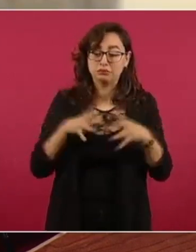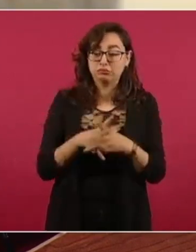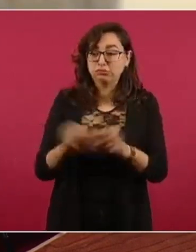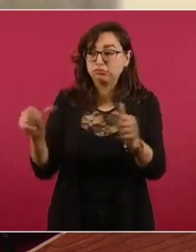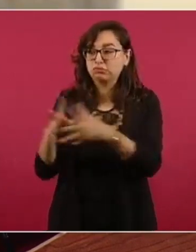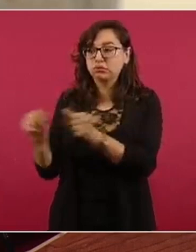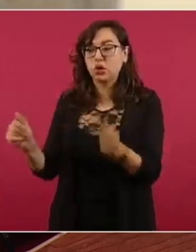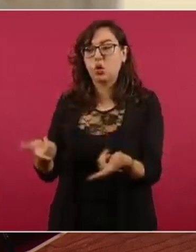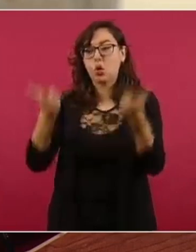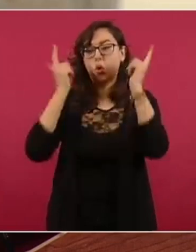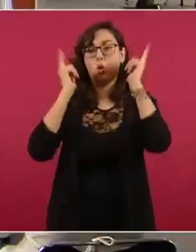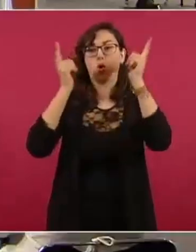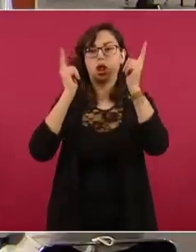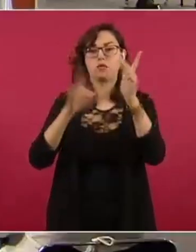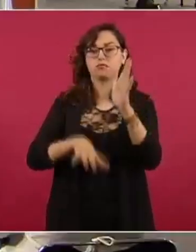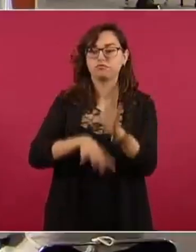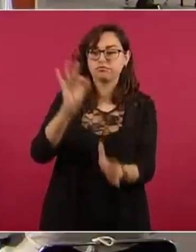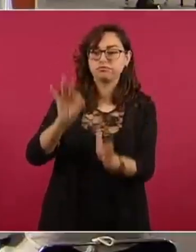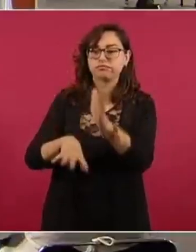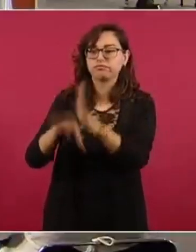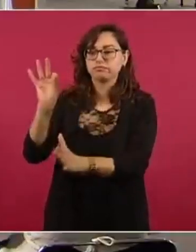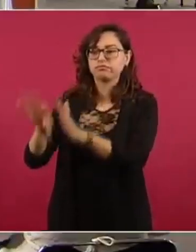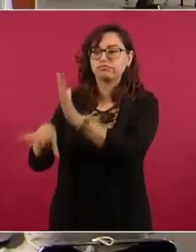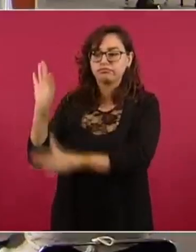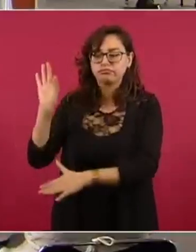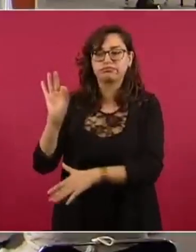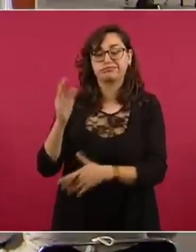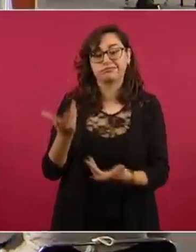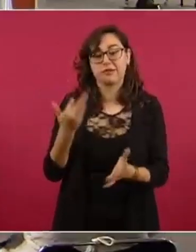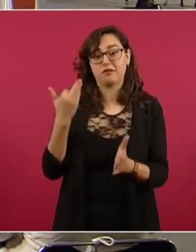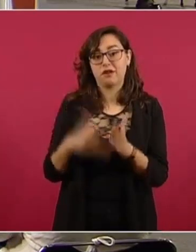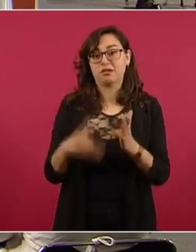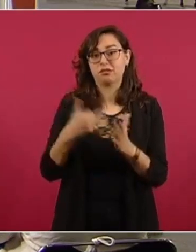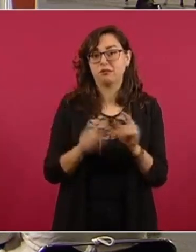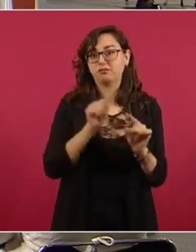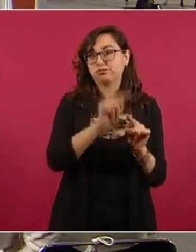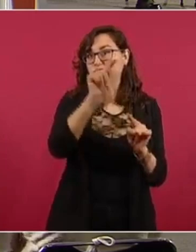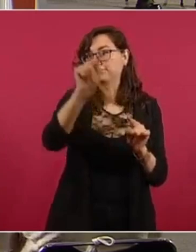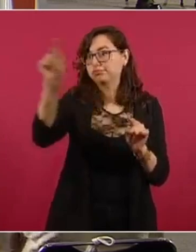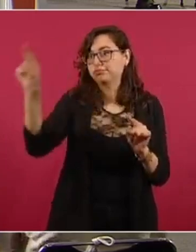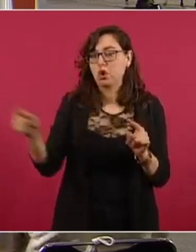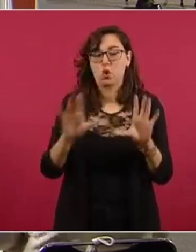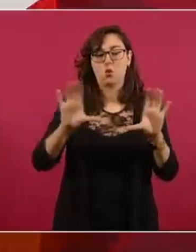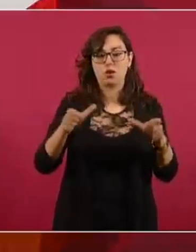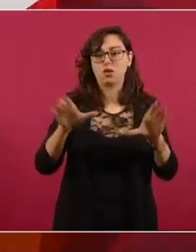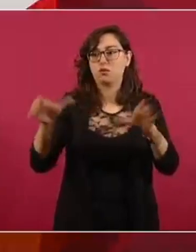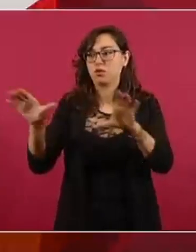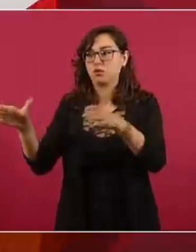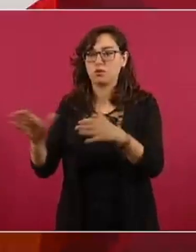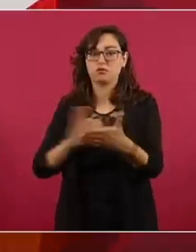cuando se pueda llegar a todas las comunidades vamos a estar